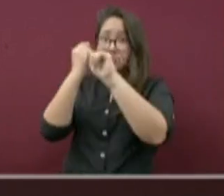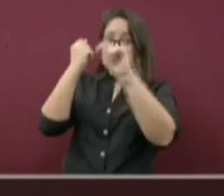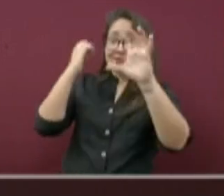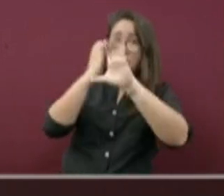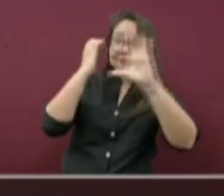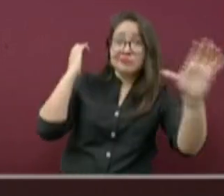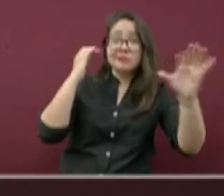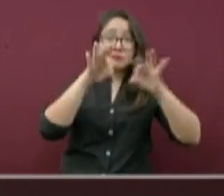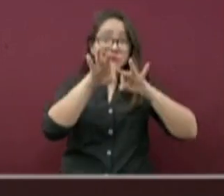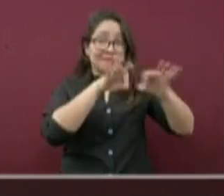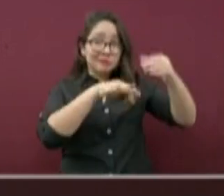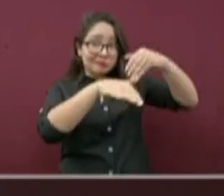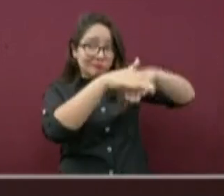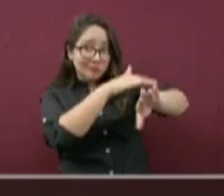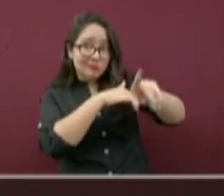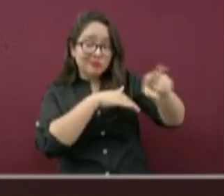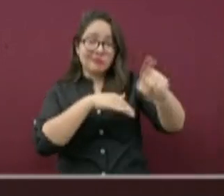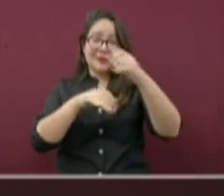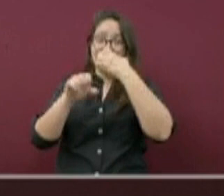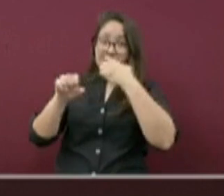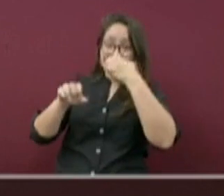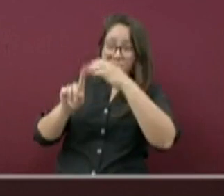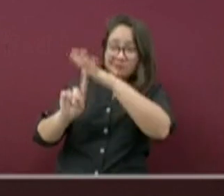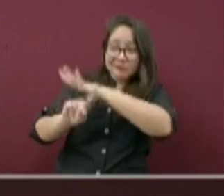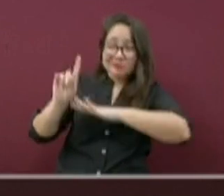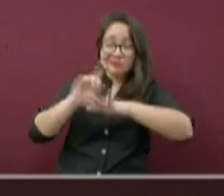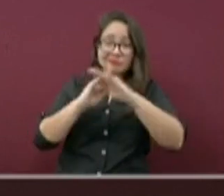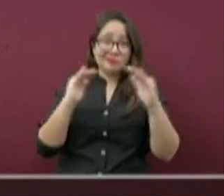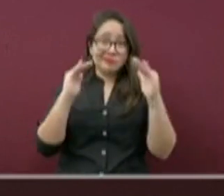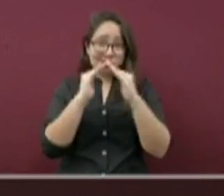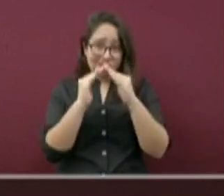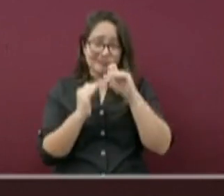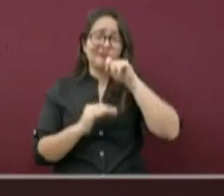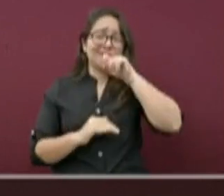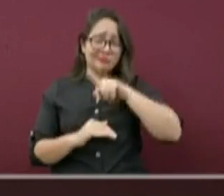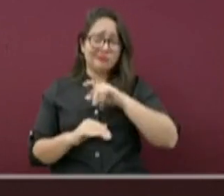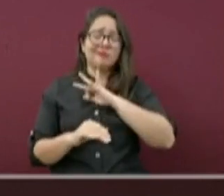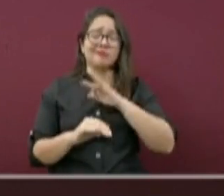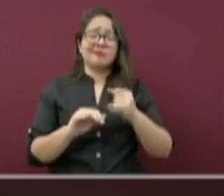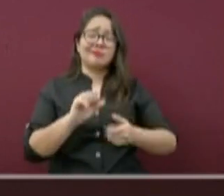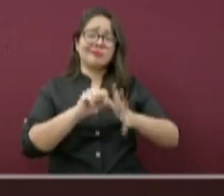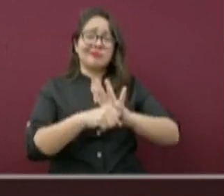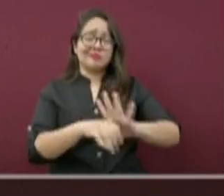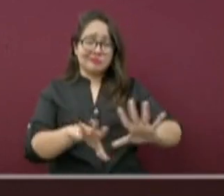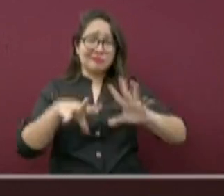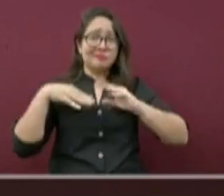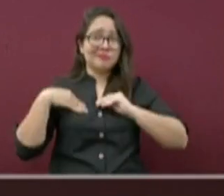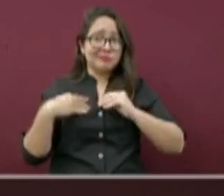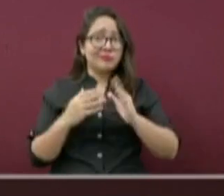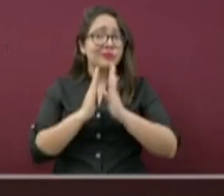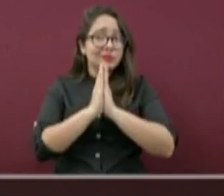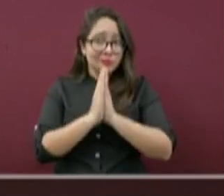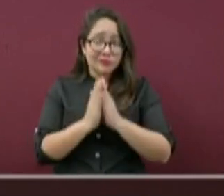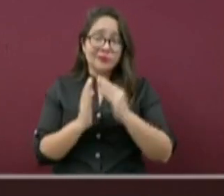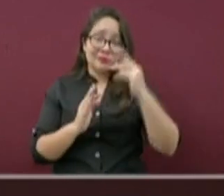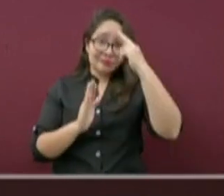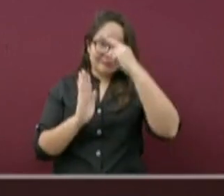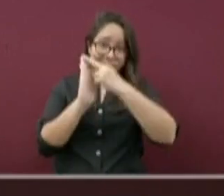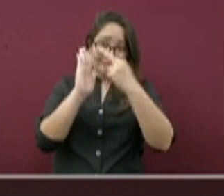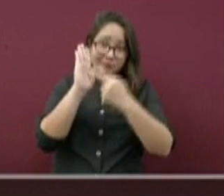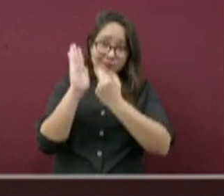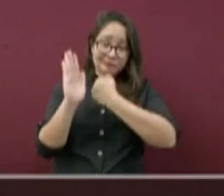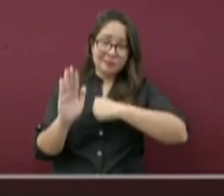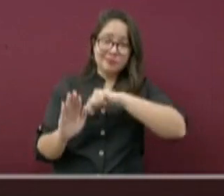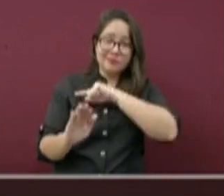trabajo, en la escuela, en el hogar. De ahí la importancia de no bajar y continuar con las medidas